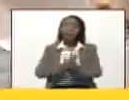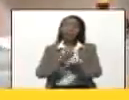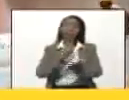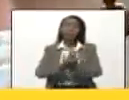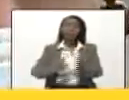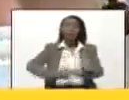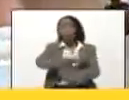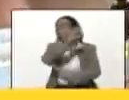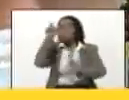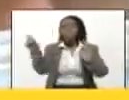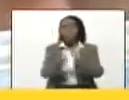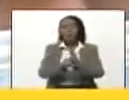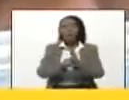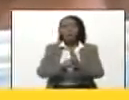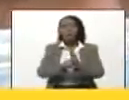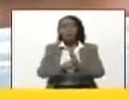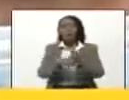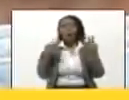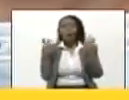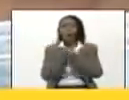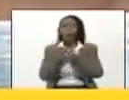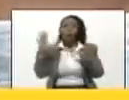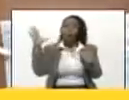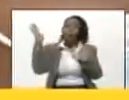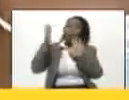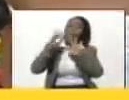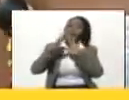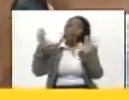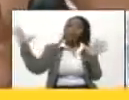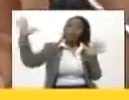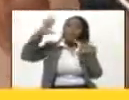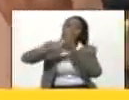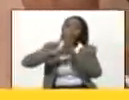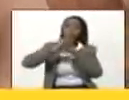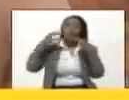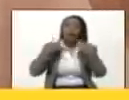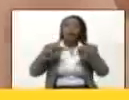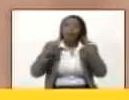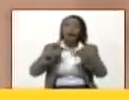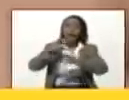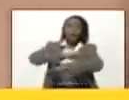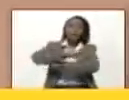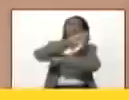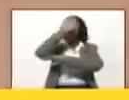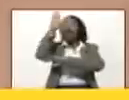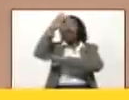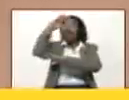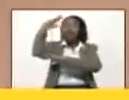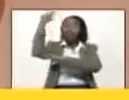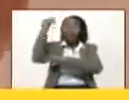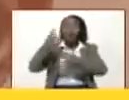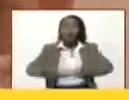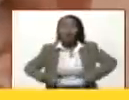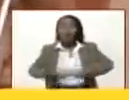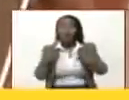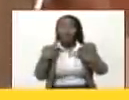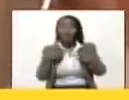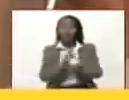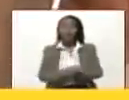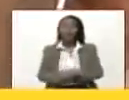absoluta con la naturaleza, con el cielo, con Dios, con la vida.